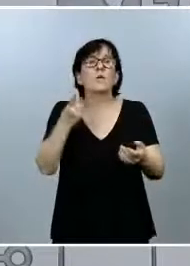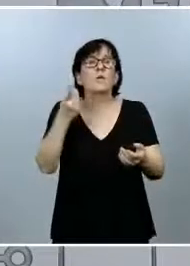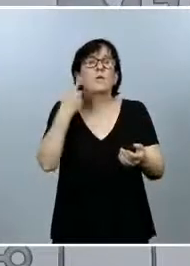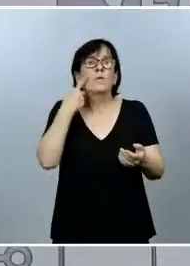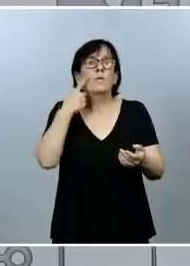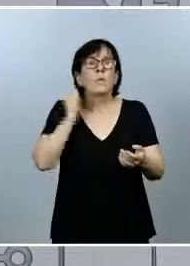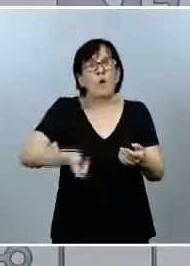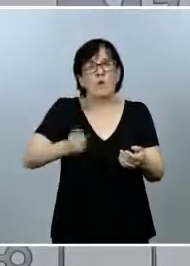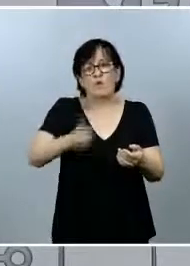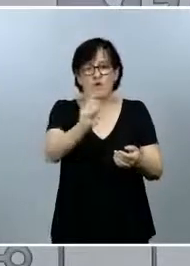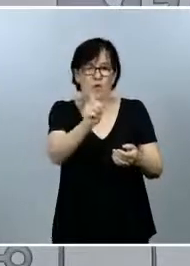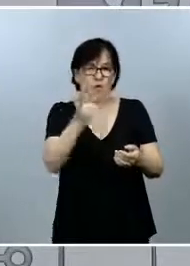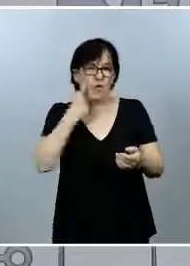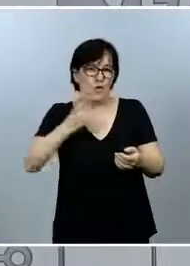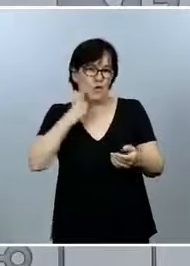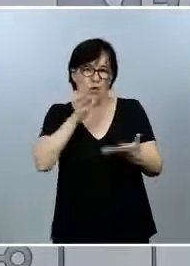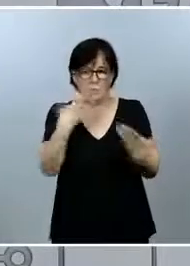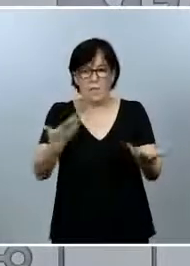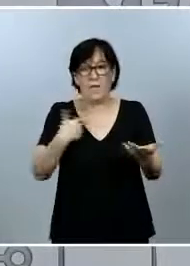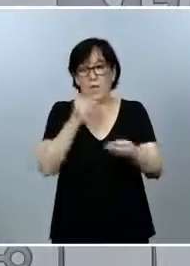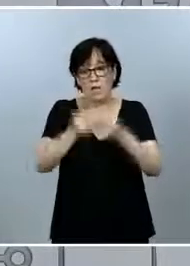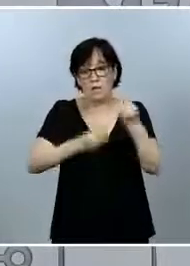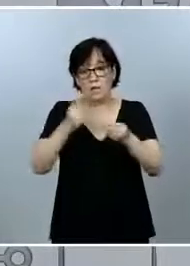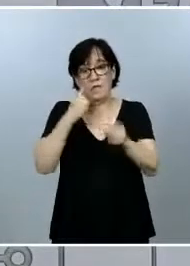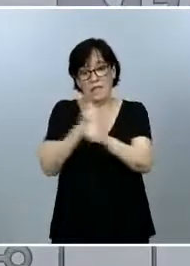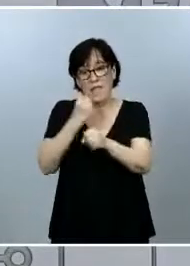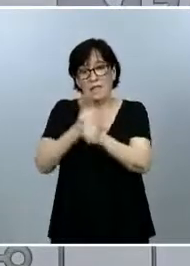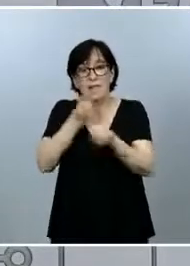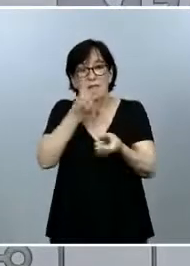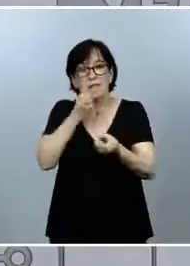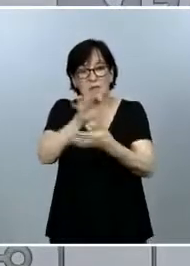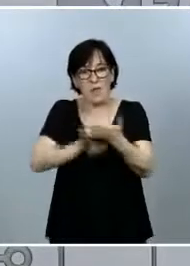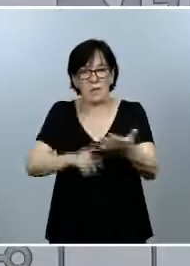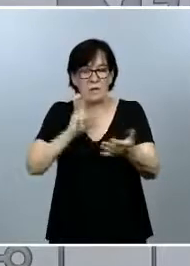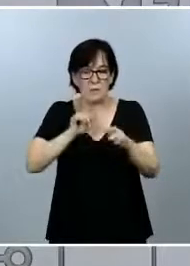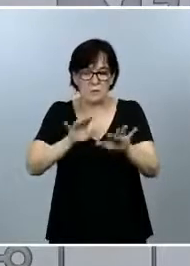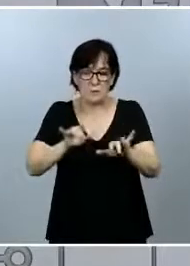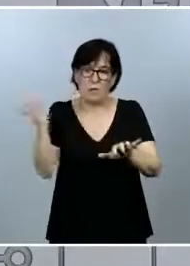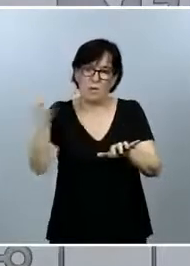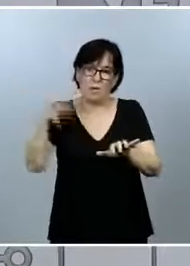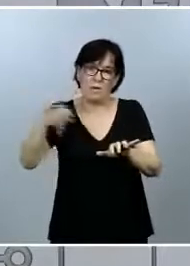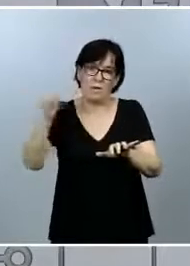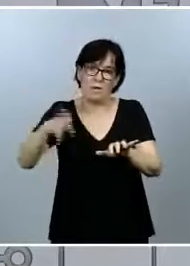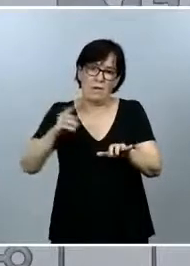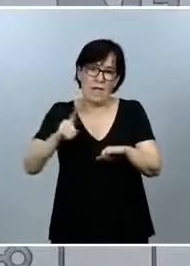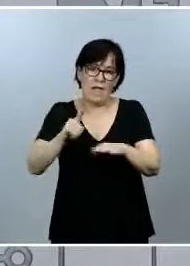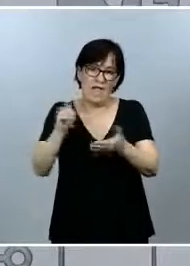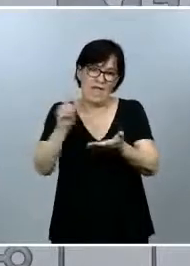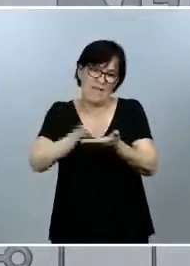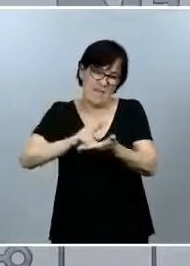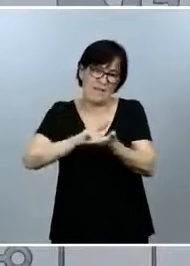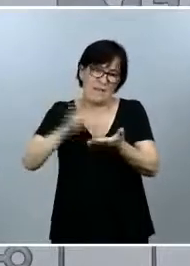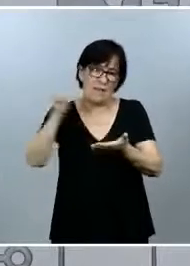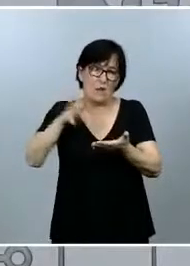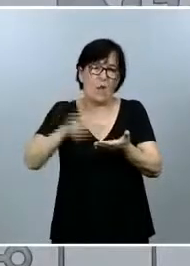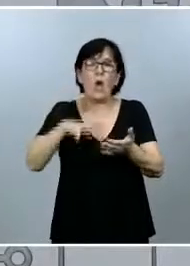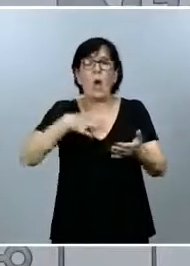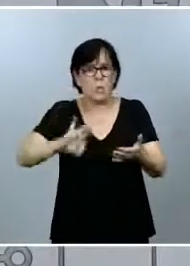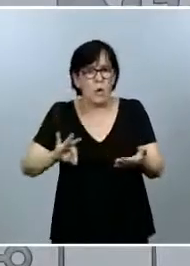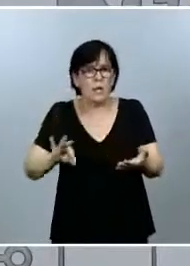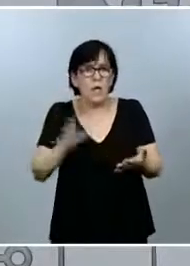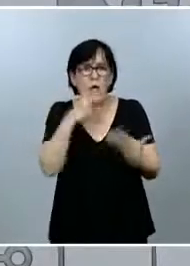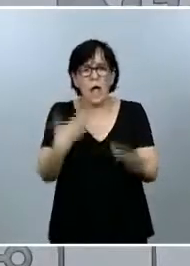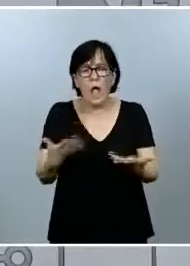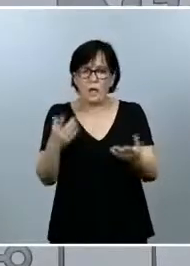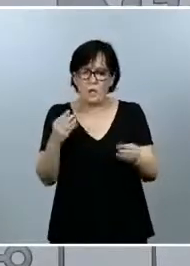pasa un cierto número de veces a la hora de trabajar con información que se tiene que teclear en una base de datos. Esto puede pasar. Ahora mismo se